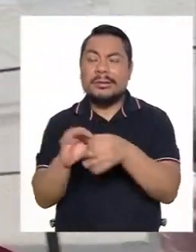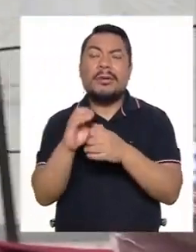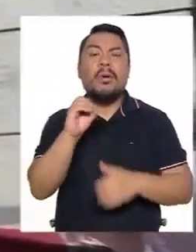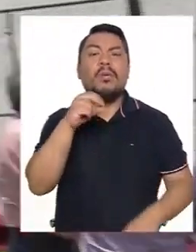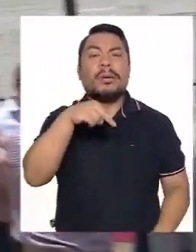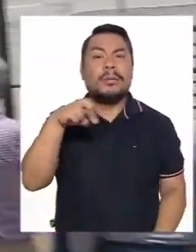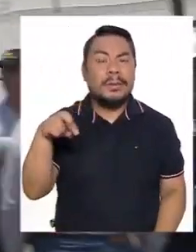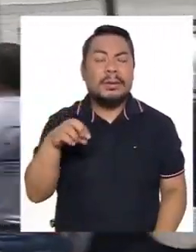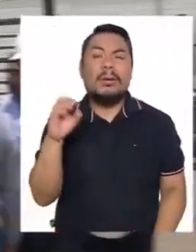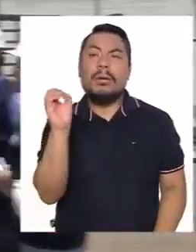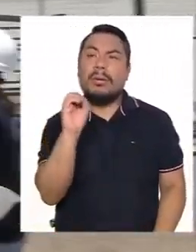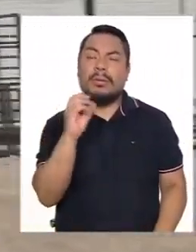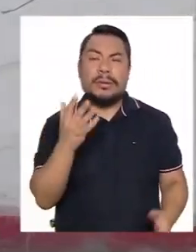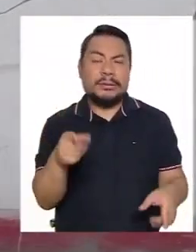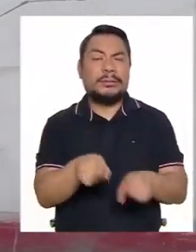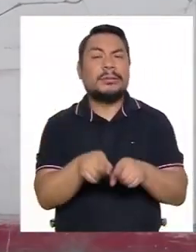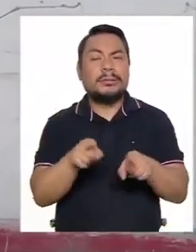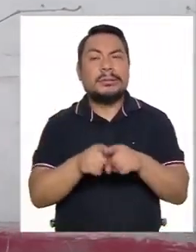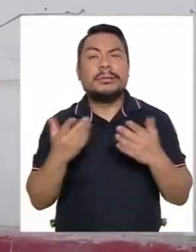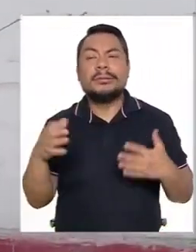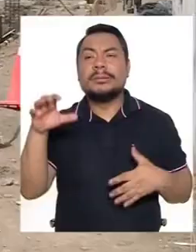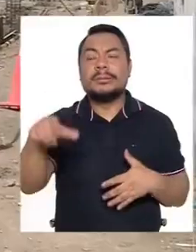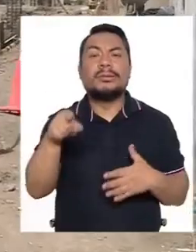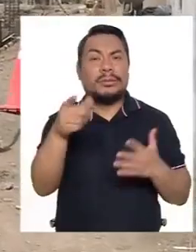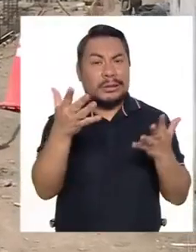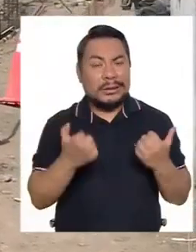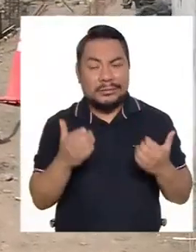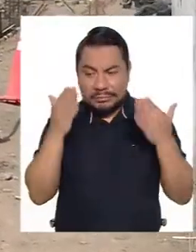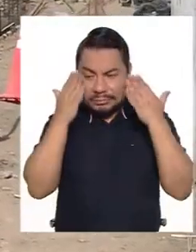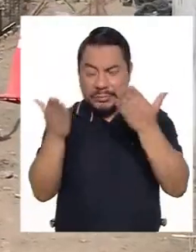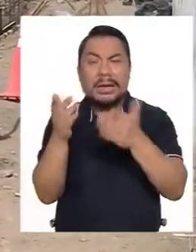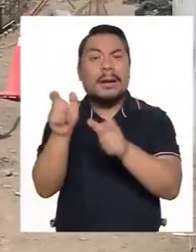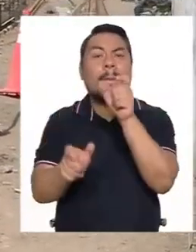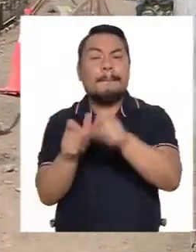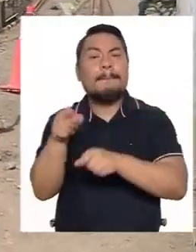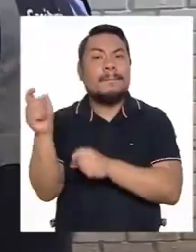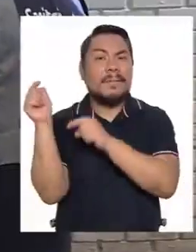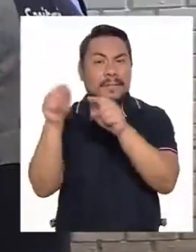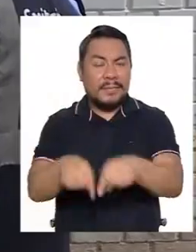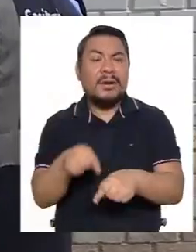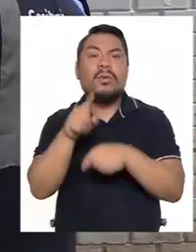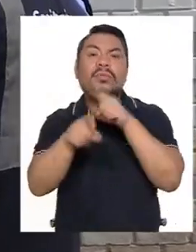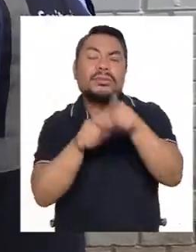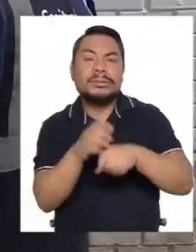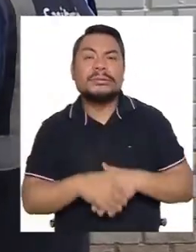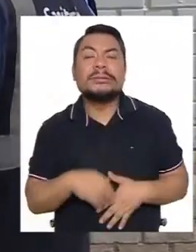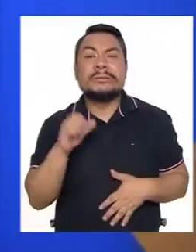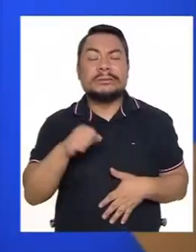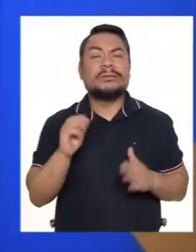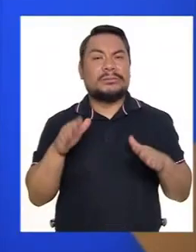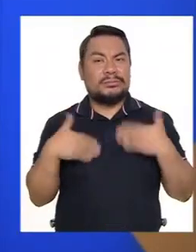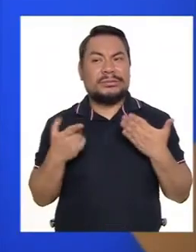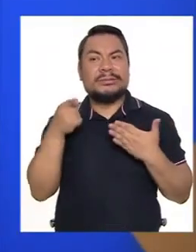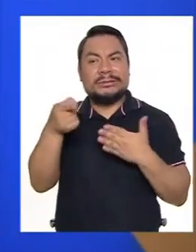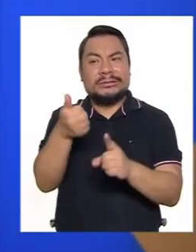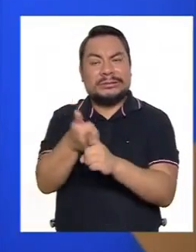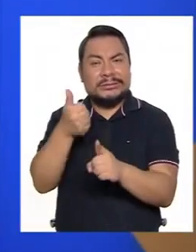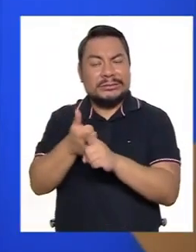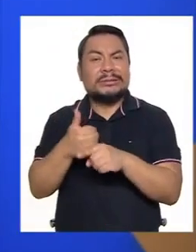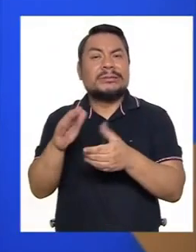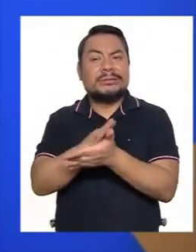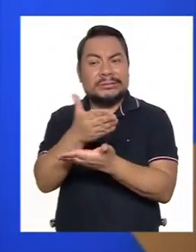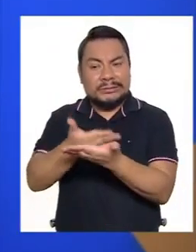ONP o con la instancia donde quiera dirigirse las personas que vienen a consultarnos. Claro, para poder ellos hacer ya su